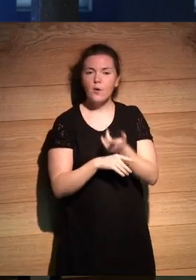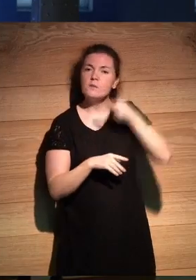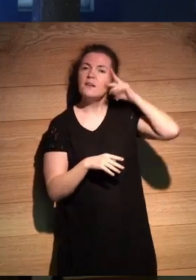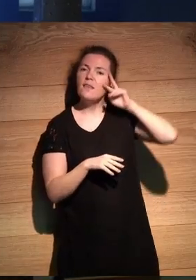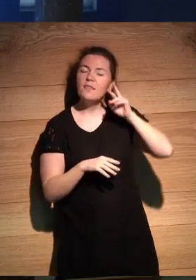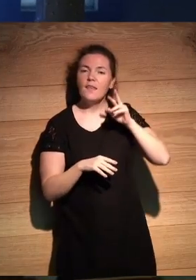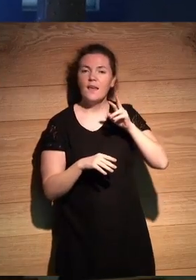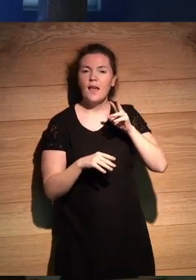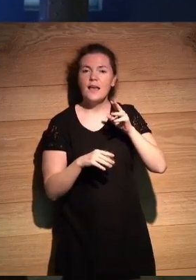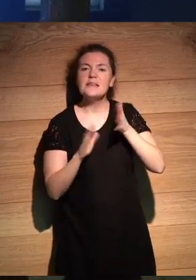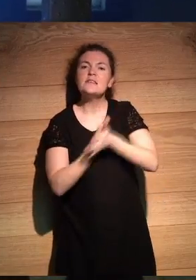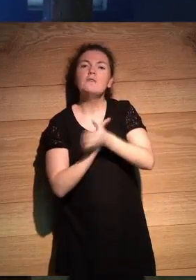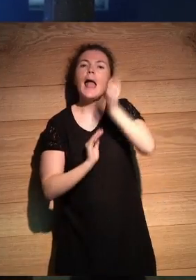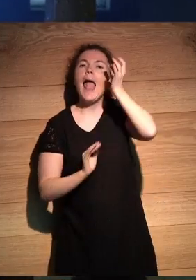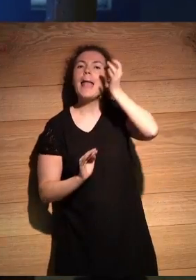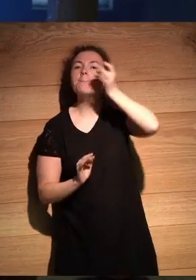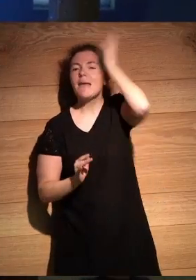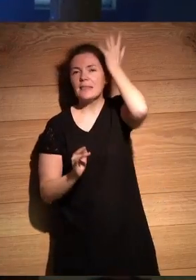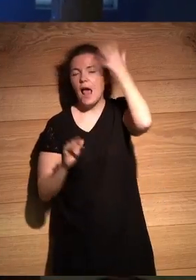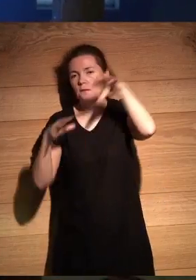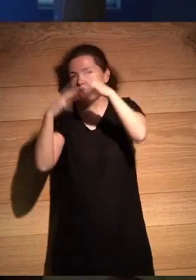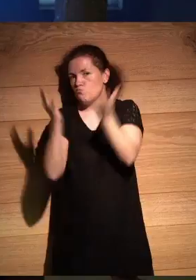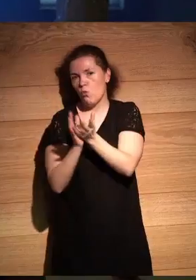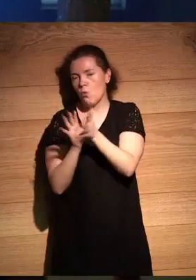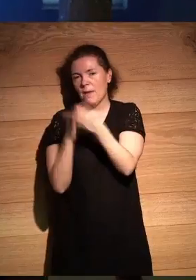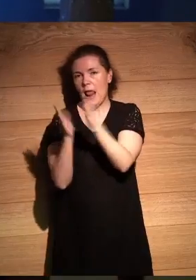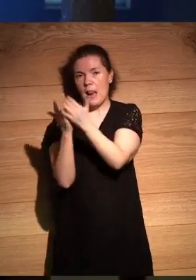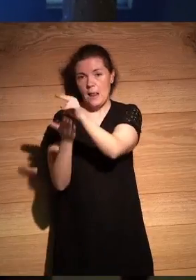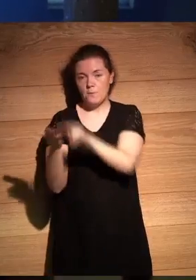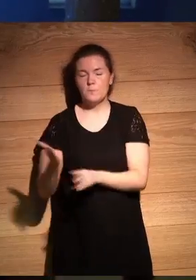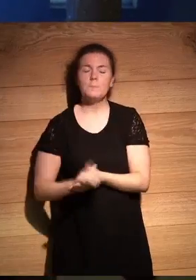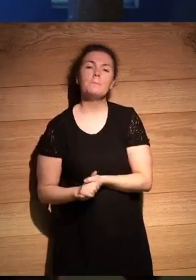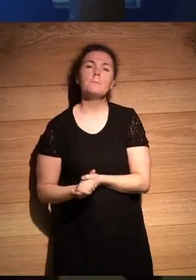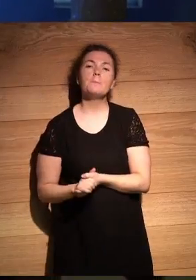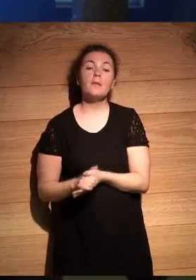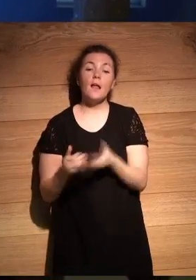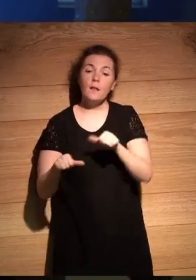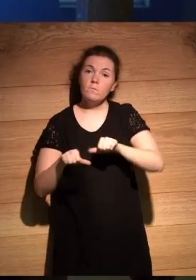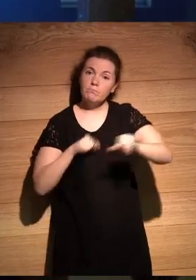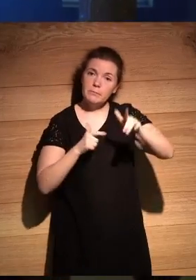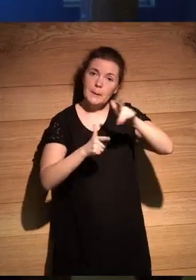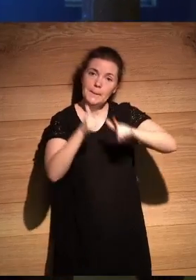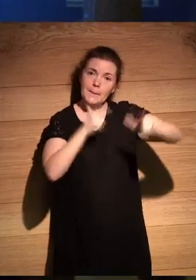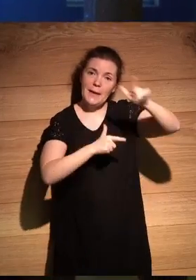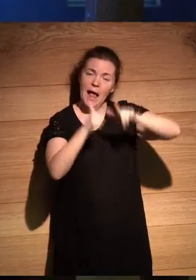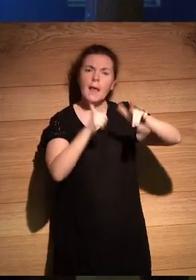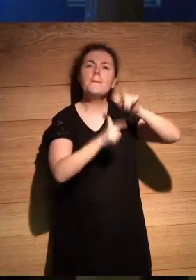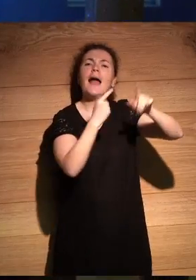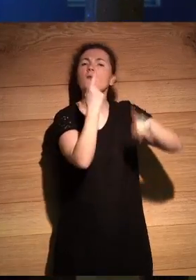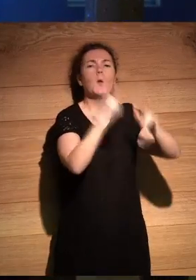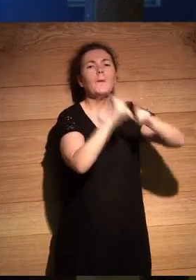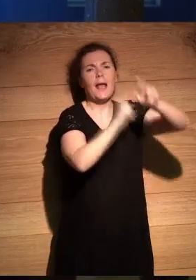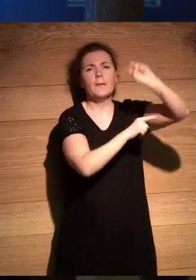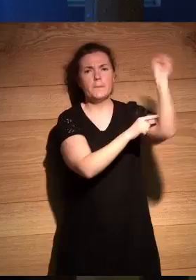de lo que significa inventarse universos literarios, ¿no? A partir de ahí, el viaje, que son varios viajes.